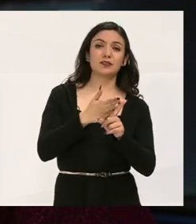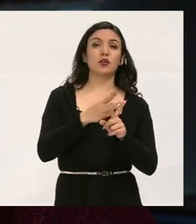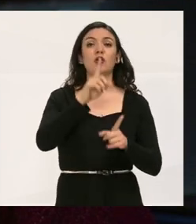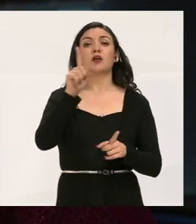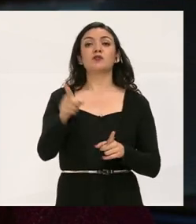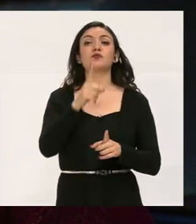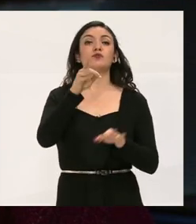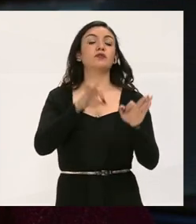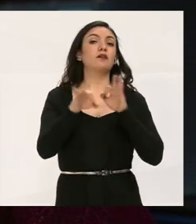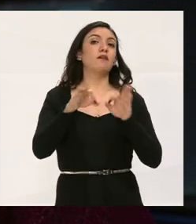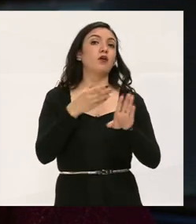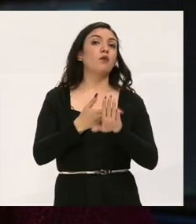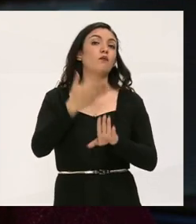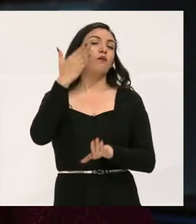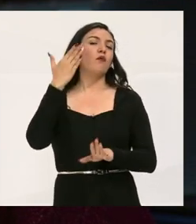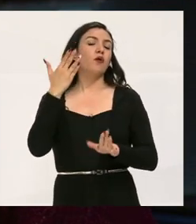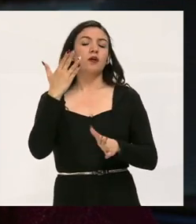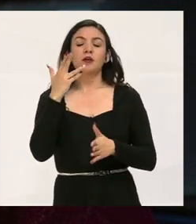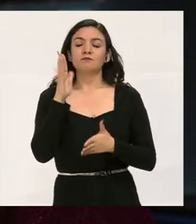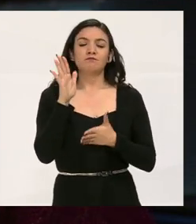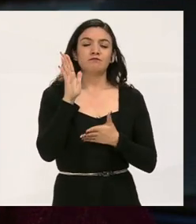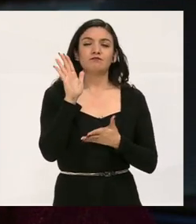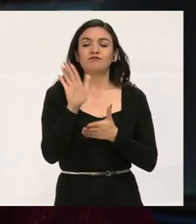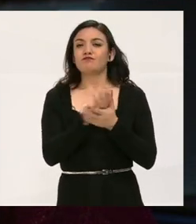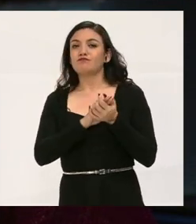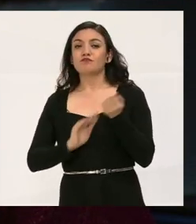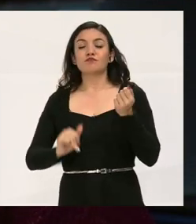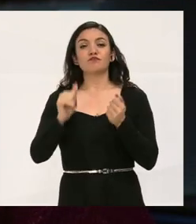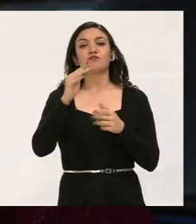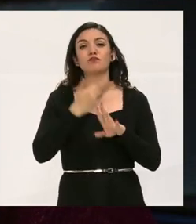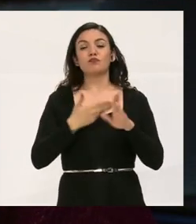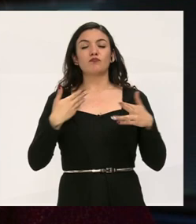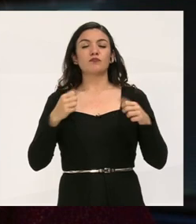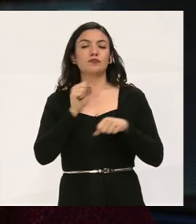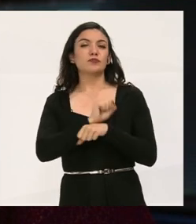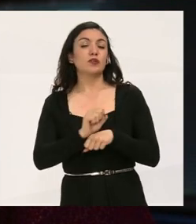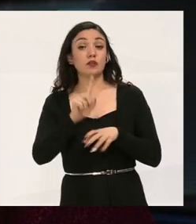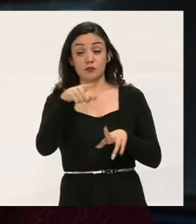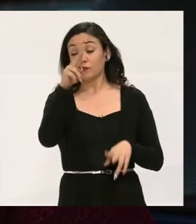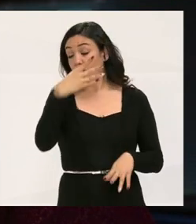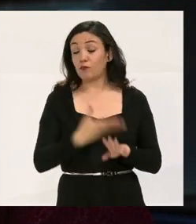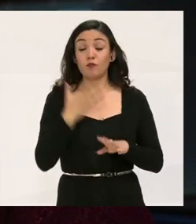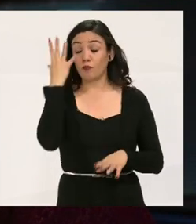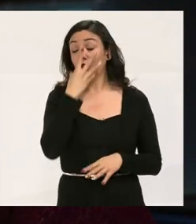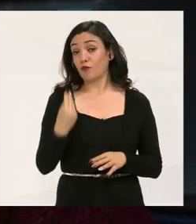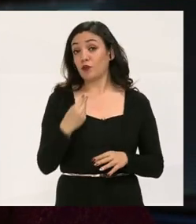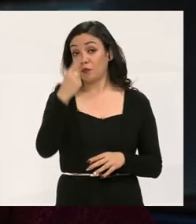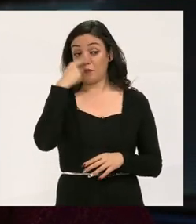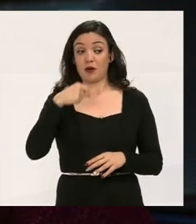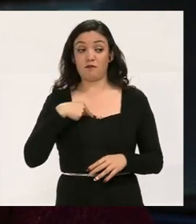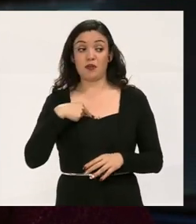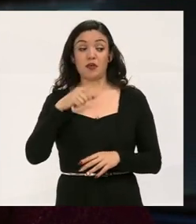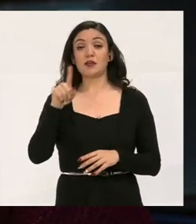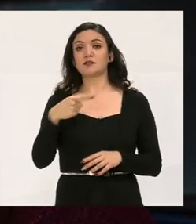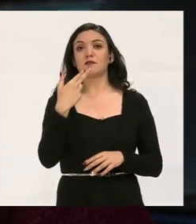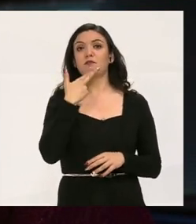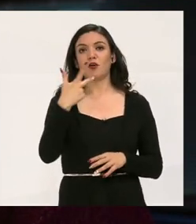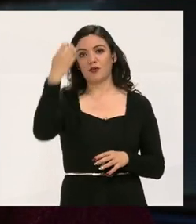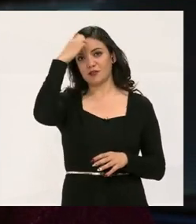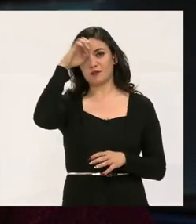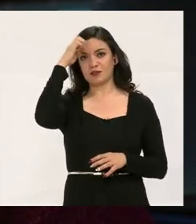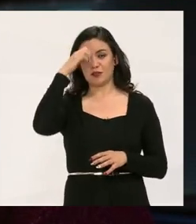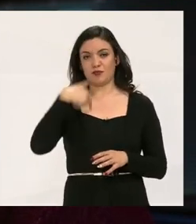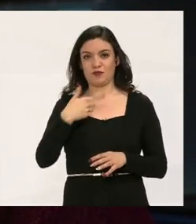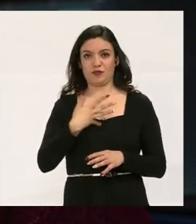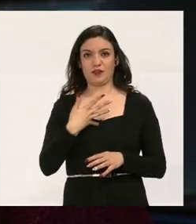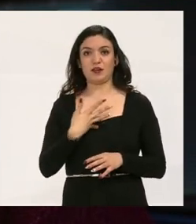vocación, es un trabajo muy noble. Trabajar con este tipo de personas es muy bonito, para mí